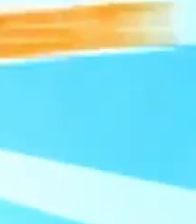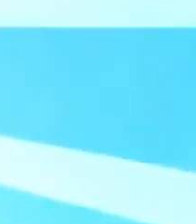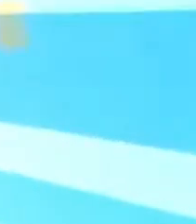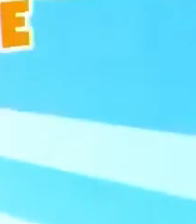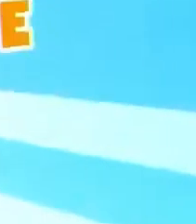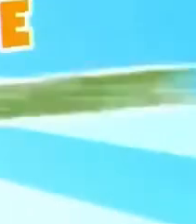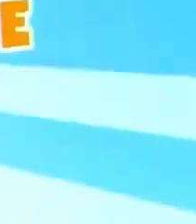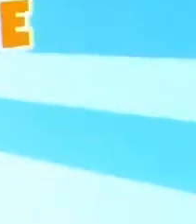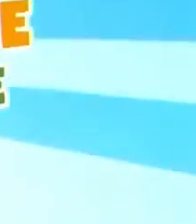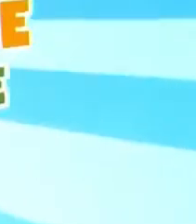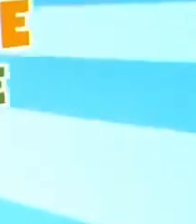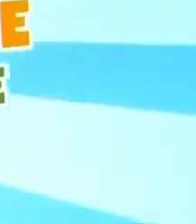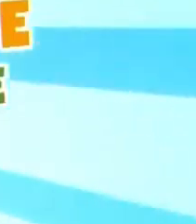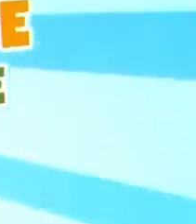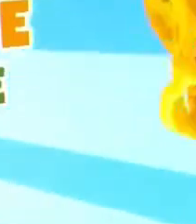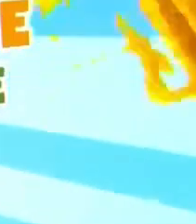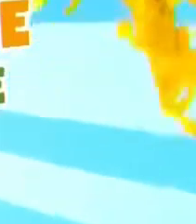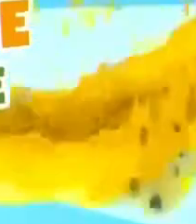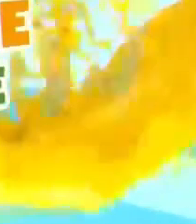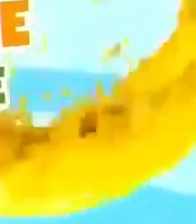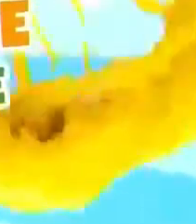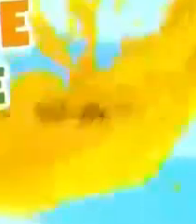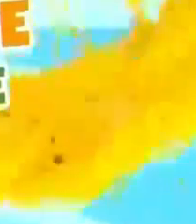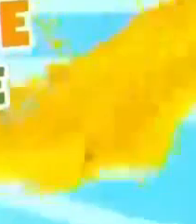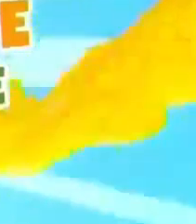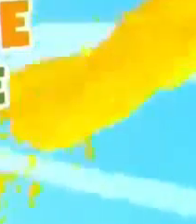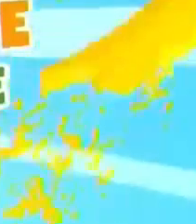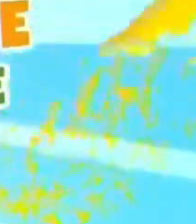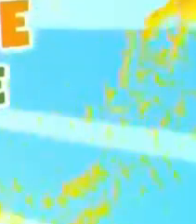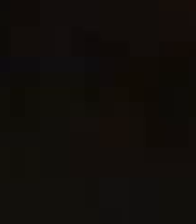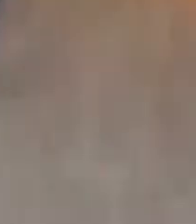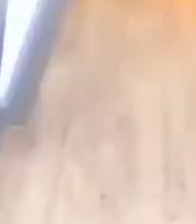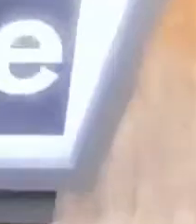Punch. Y exprésate intensamente. Seafruit, seafruit, seafruit.